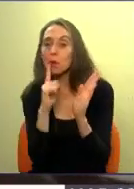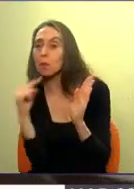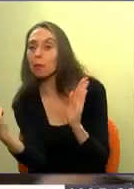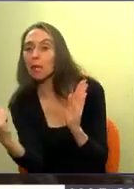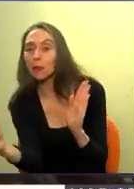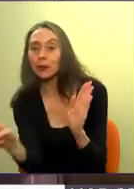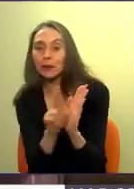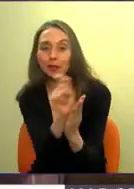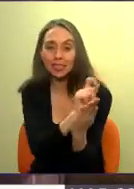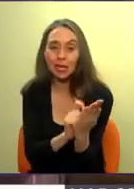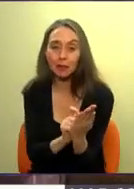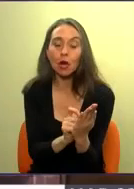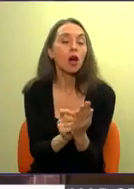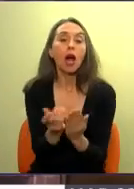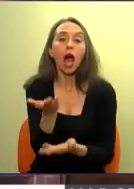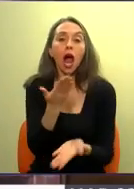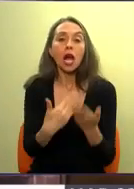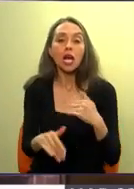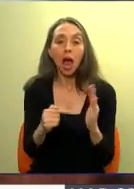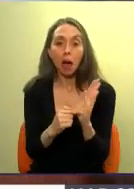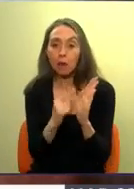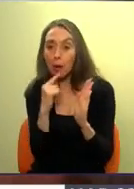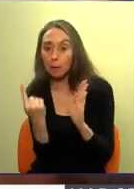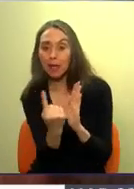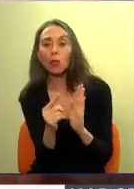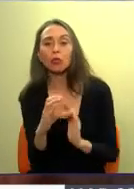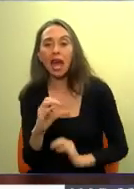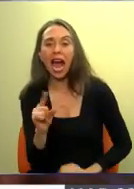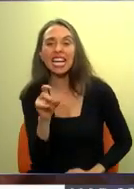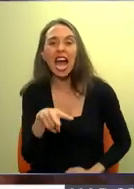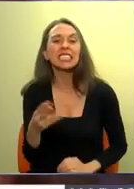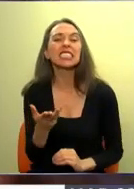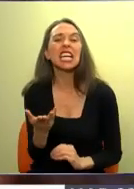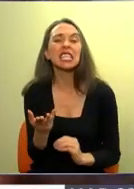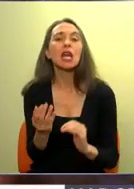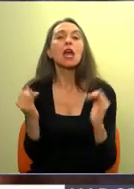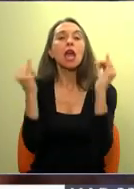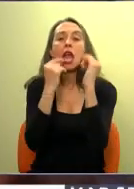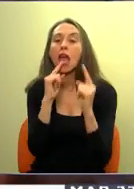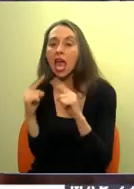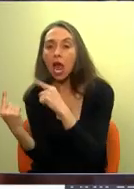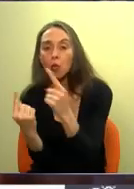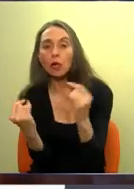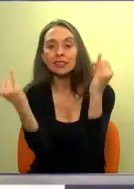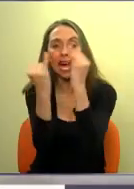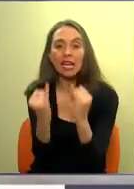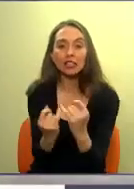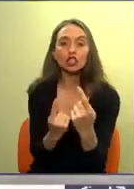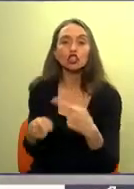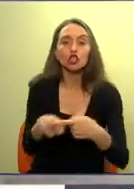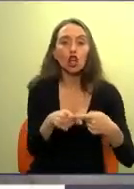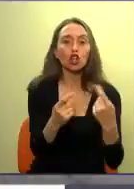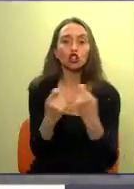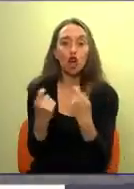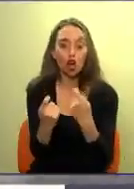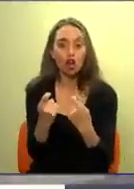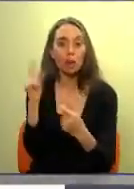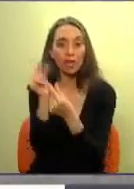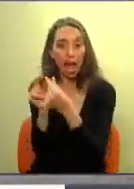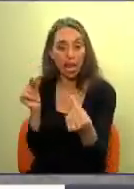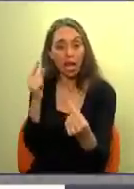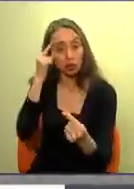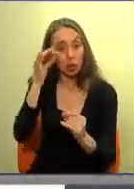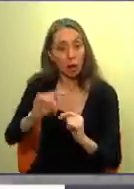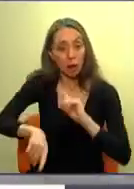nuestra rutina y ahora la encuesta de caracterización socioeconómica nacional, CASEN, tendrá los suyos. Tendría que haberse aplicado en octubre, pero